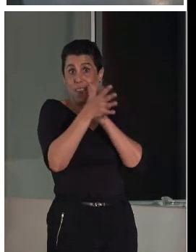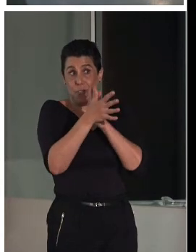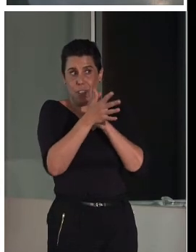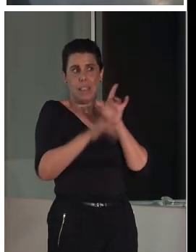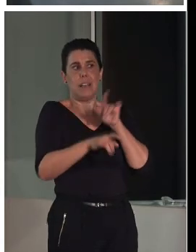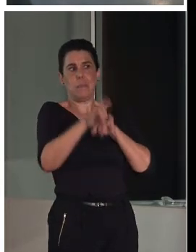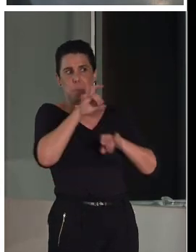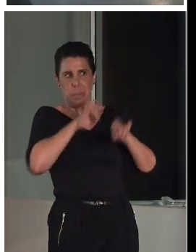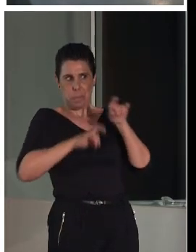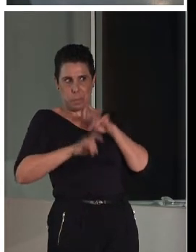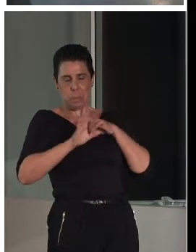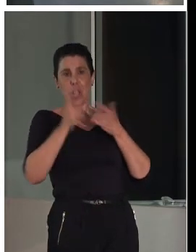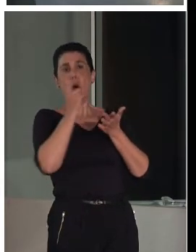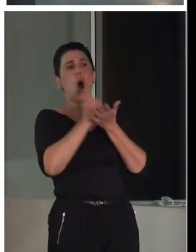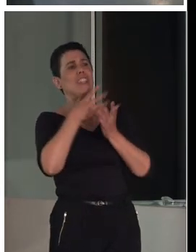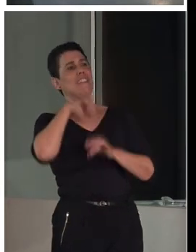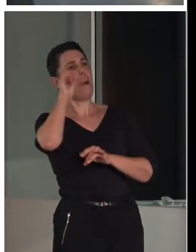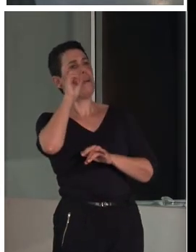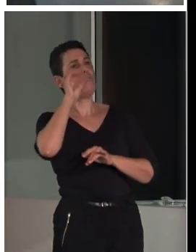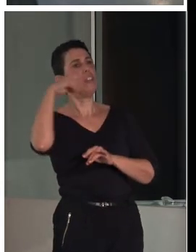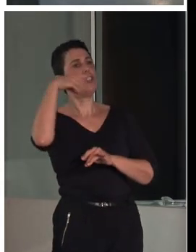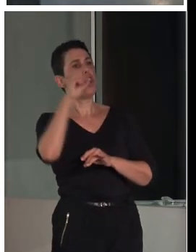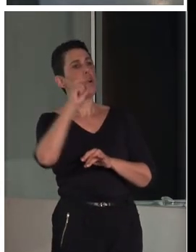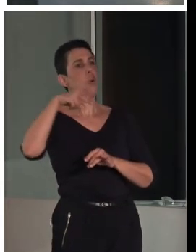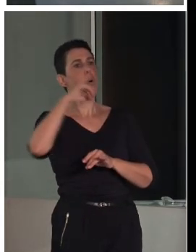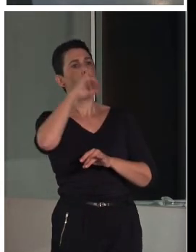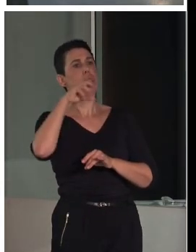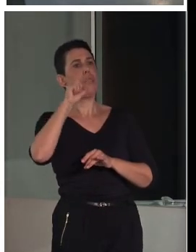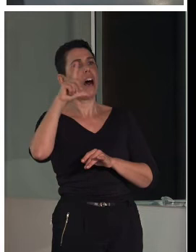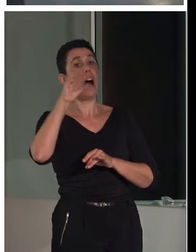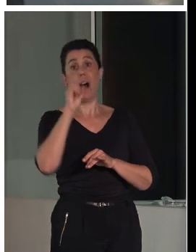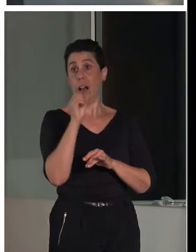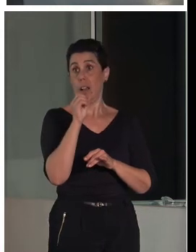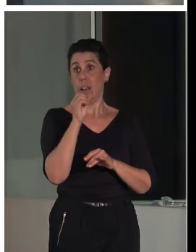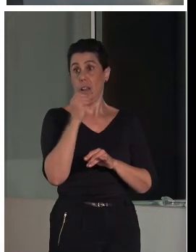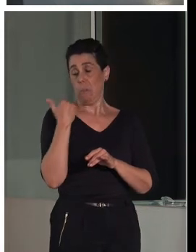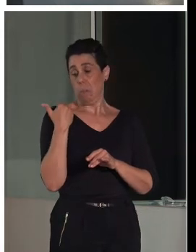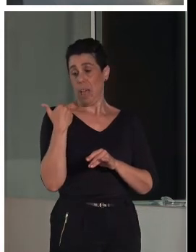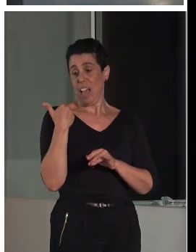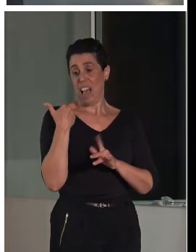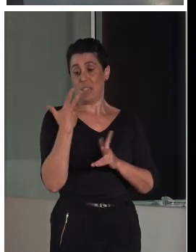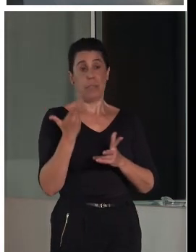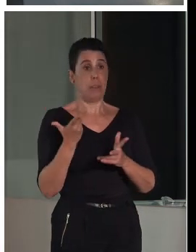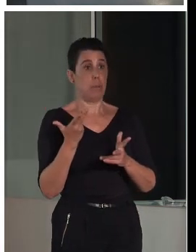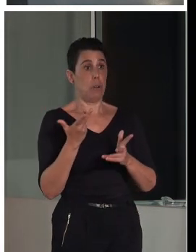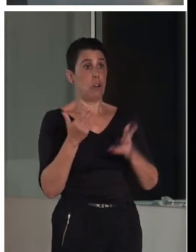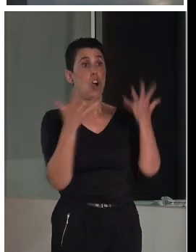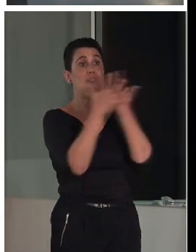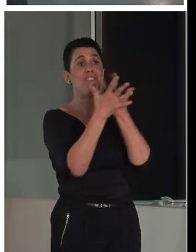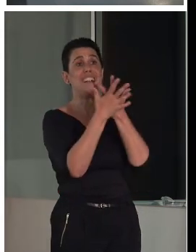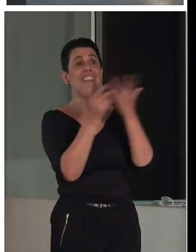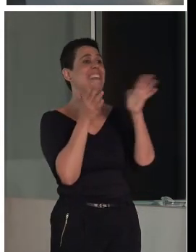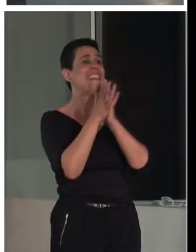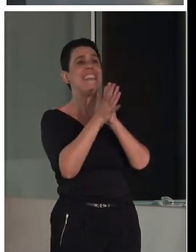a la del profesor Gonzalo, que realmente es muy reciente. Es toda aquella manifestación histórico